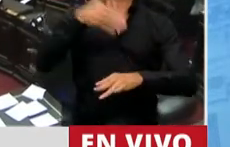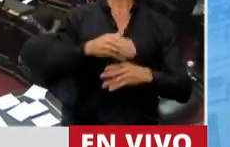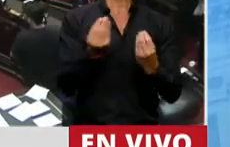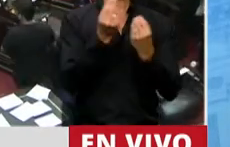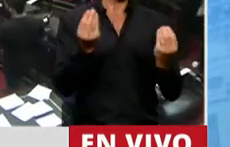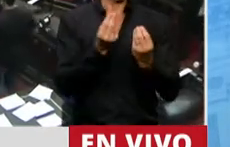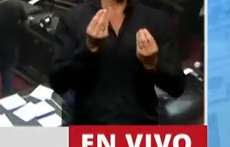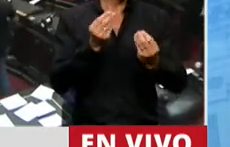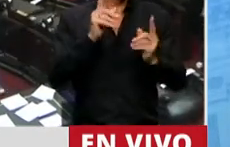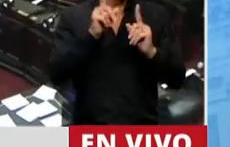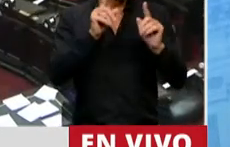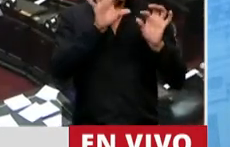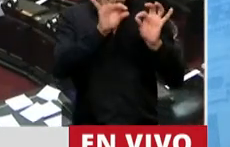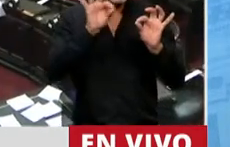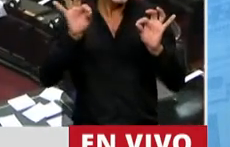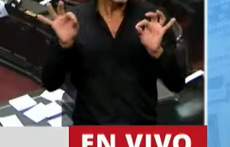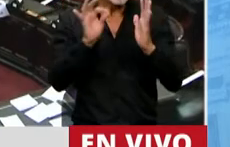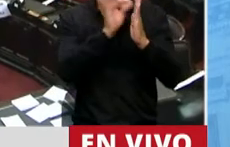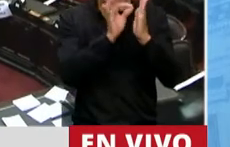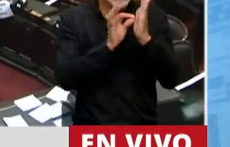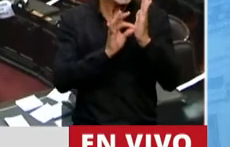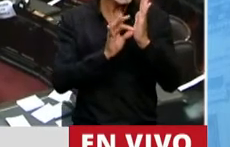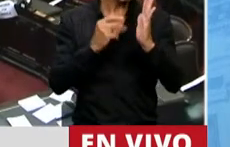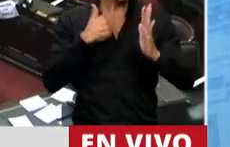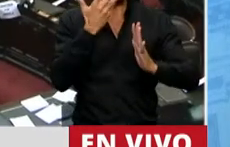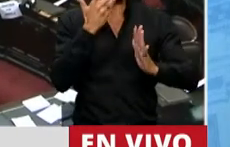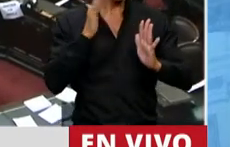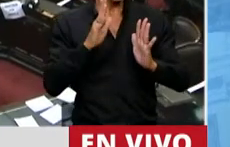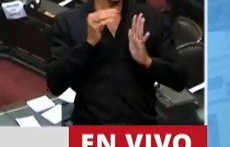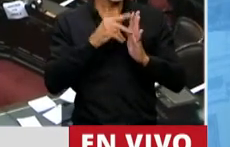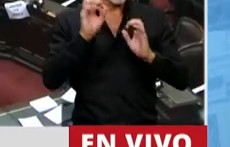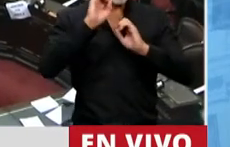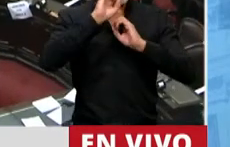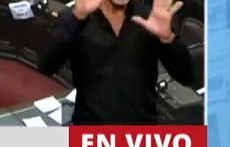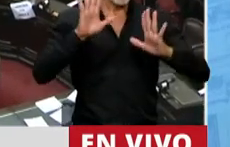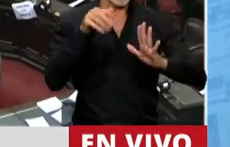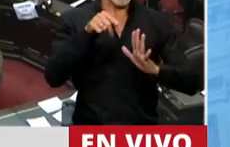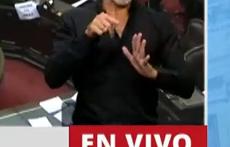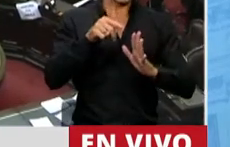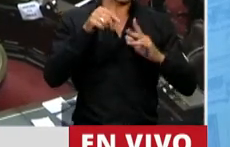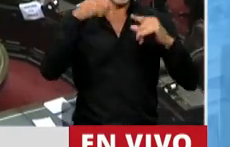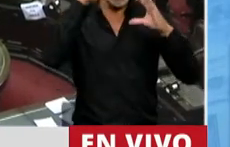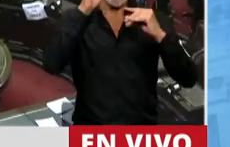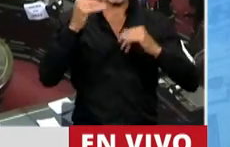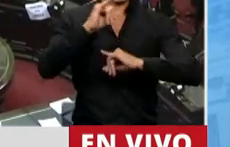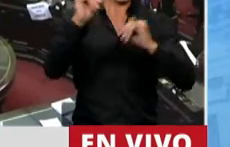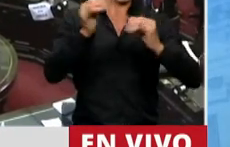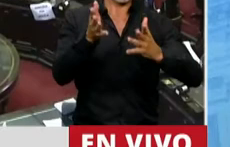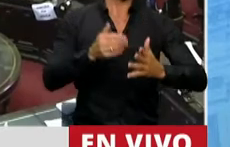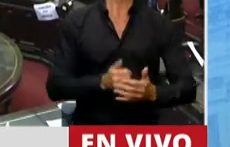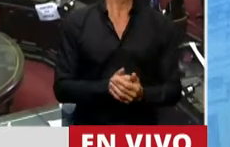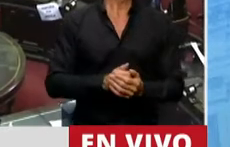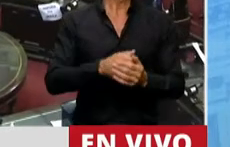a hacer algunas puntualizaciones que me gustaría que estuvieran también presentes en esta noche. Por un lado,